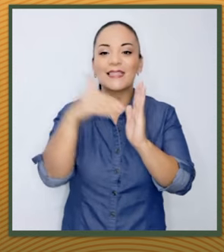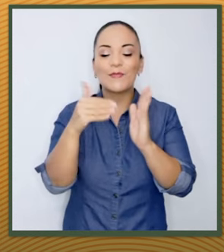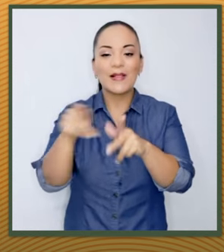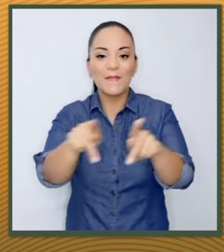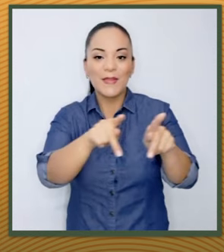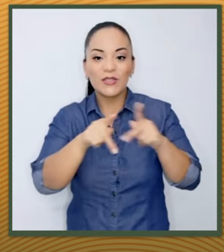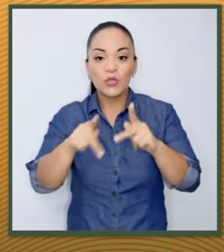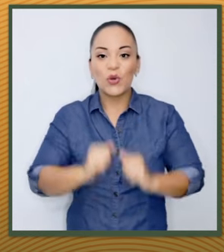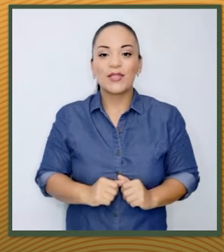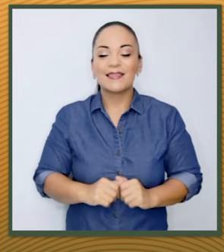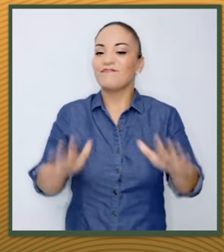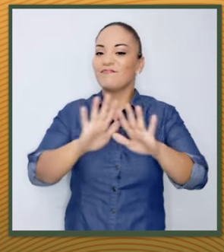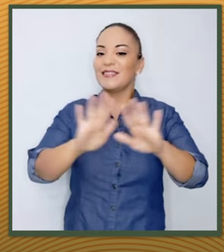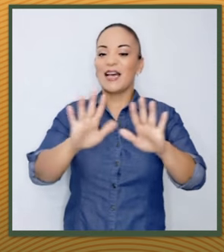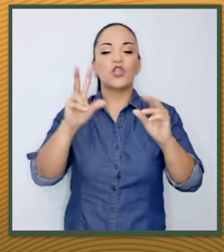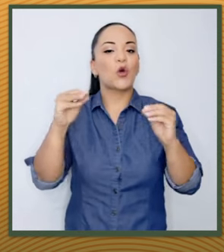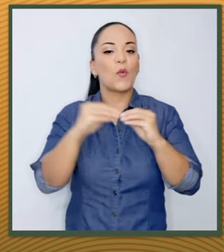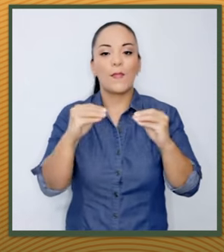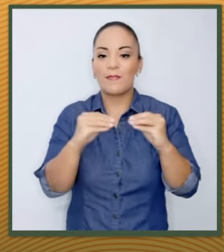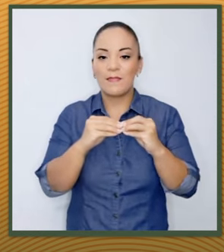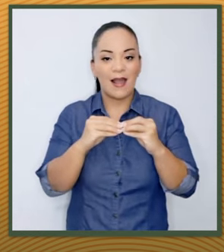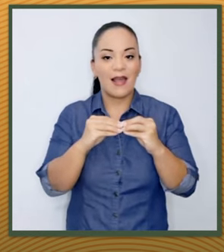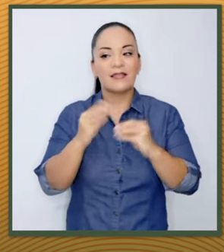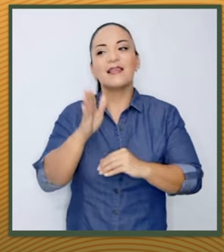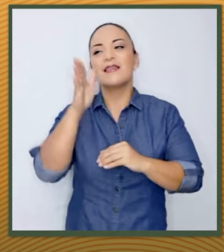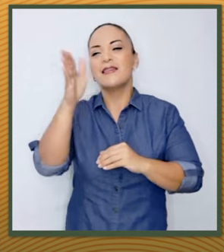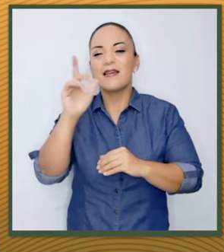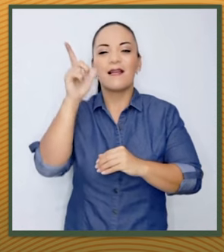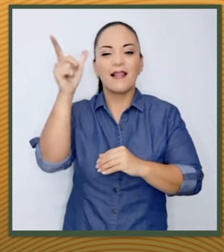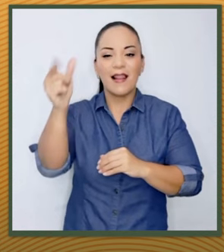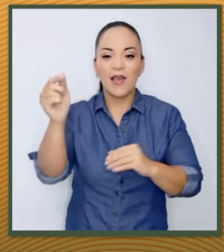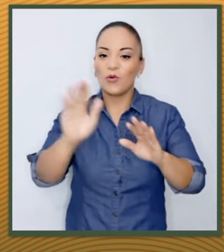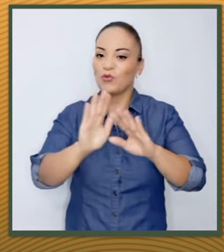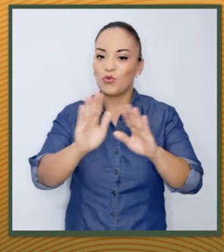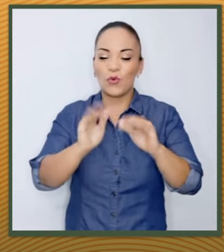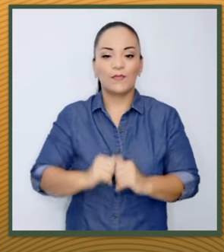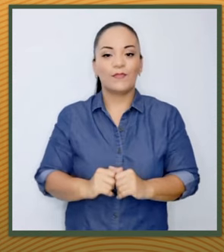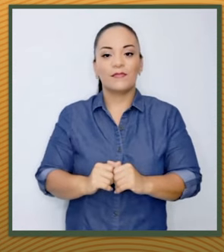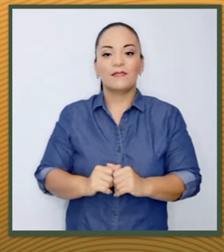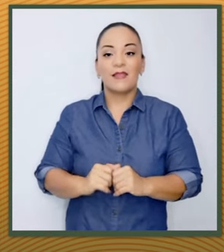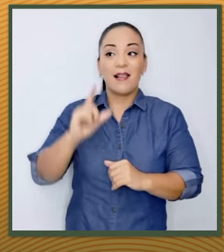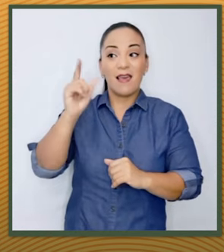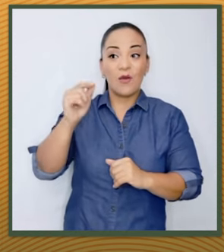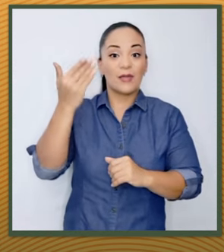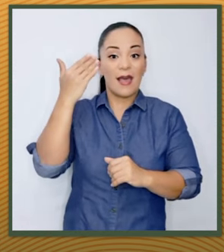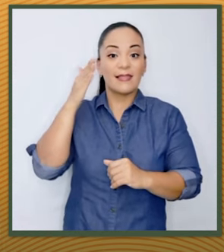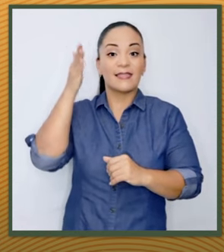ciudadanos ya no tengan que desplazarse para recibir